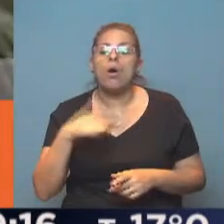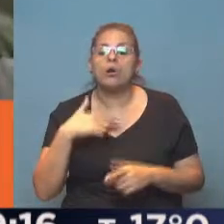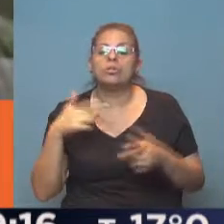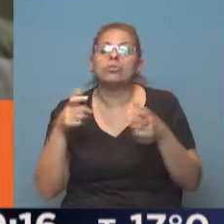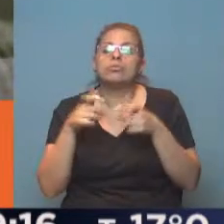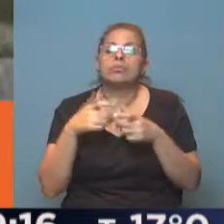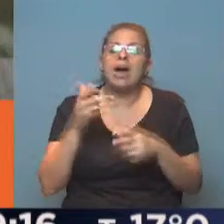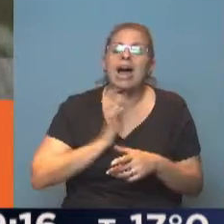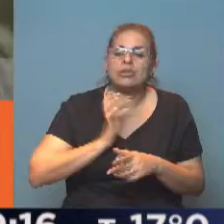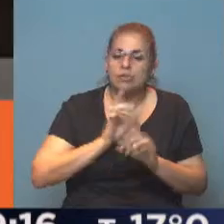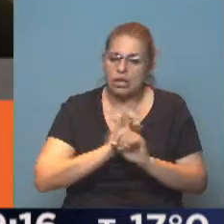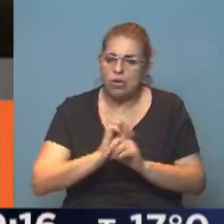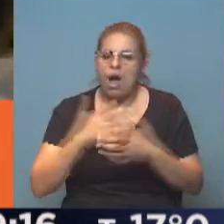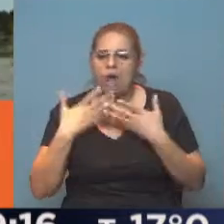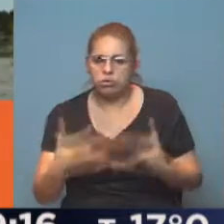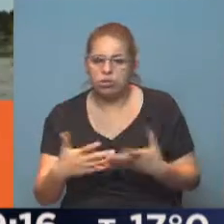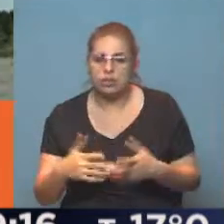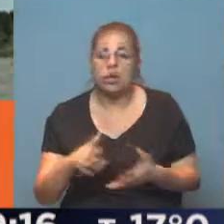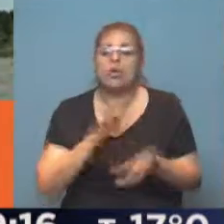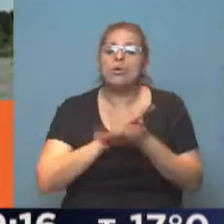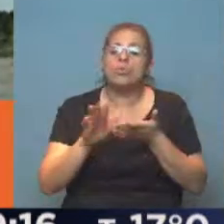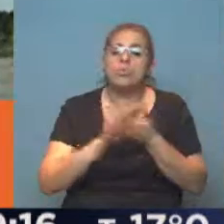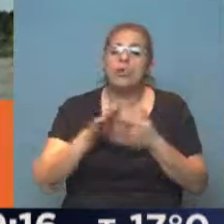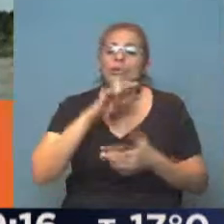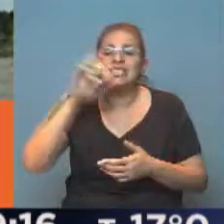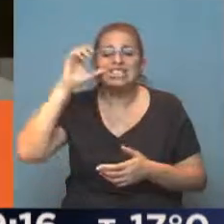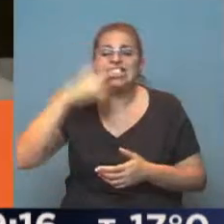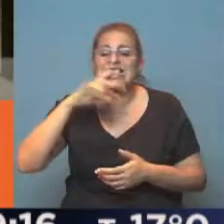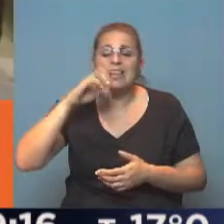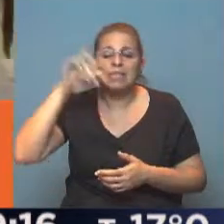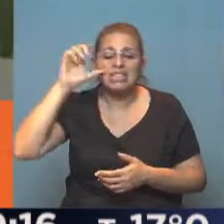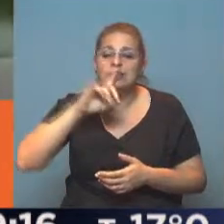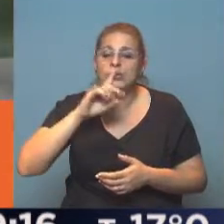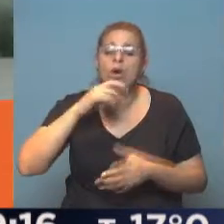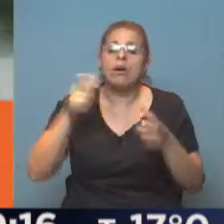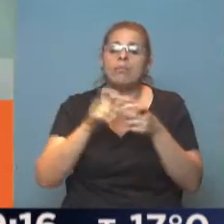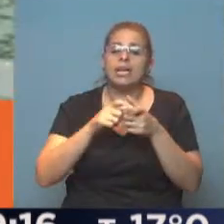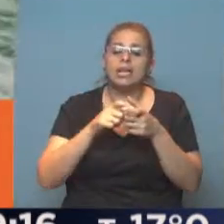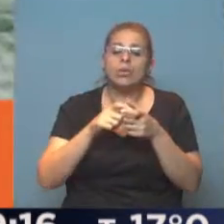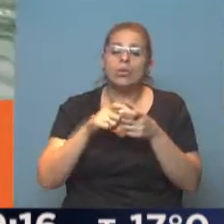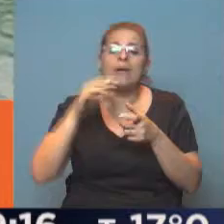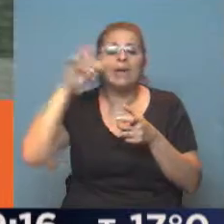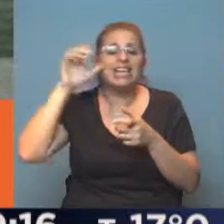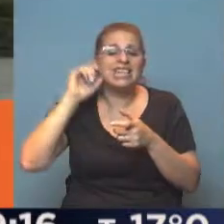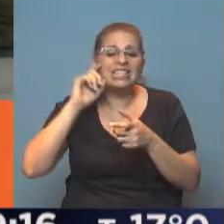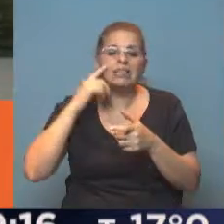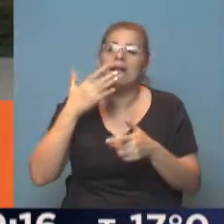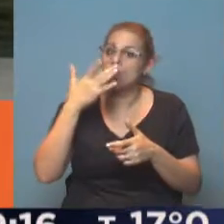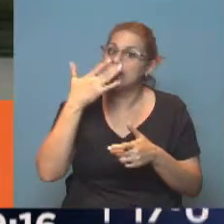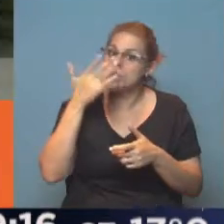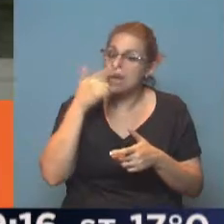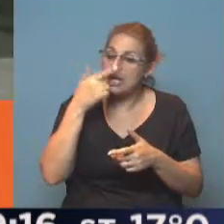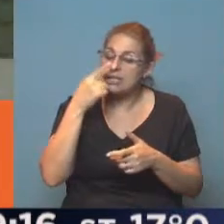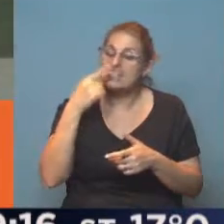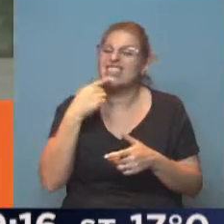asustar, yo creo que aburre un montón. El Nuevísimo Testamento, película belga, entretenida por cierto, y lo que dice esta